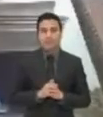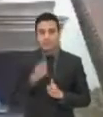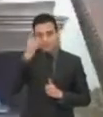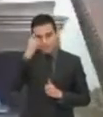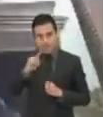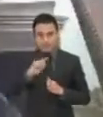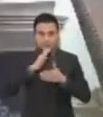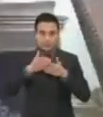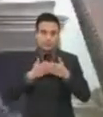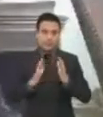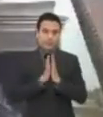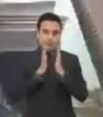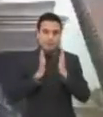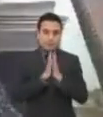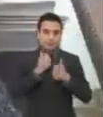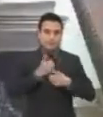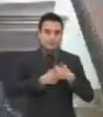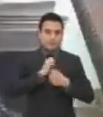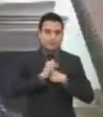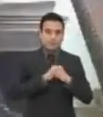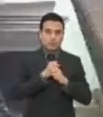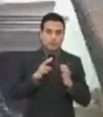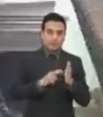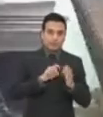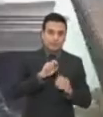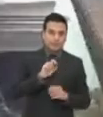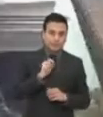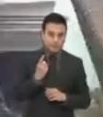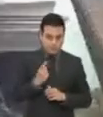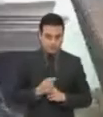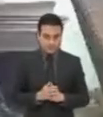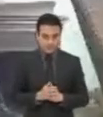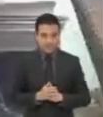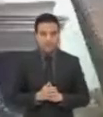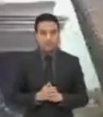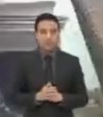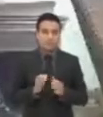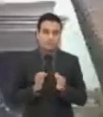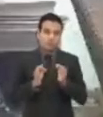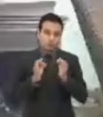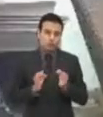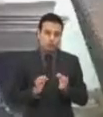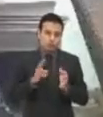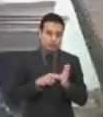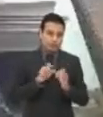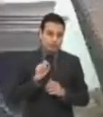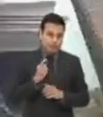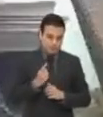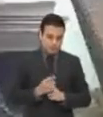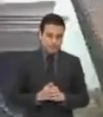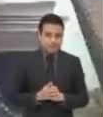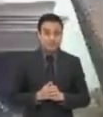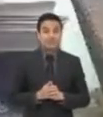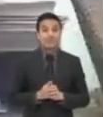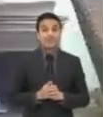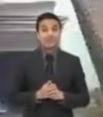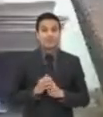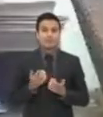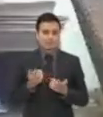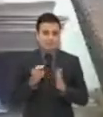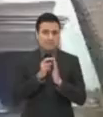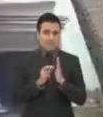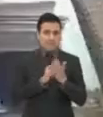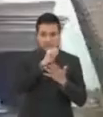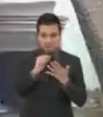contender en el 2020-2021, particularmente del 2021, reúne los requisitos